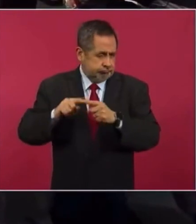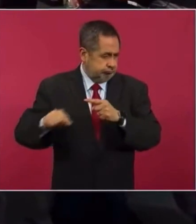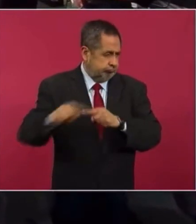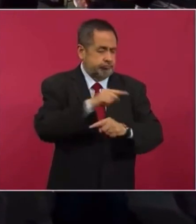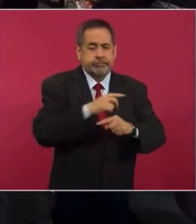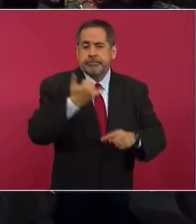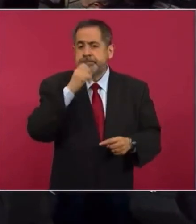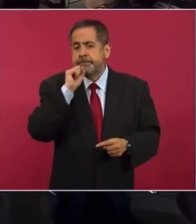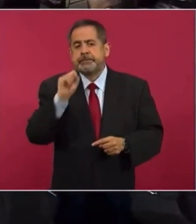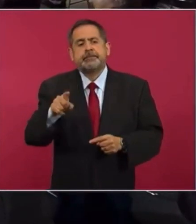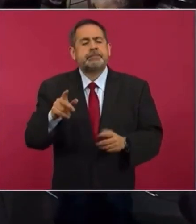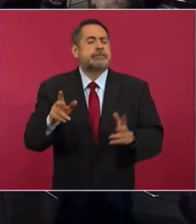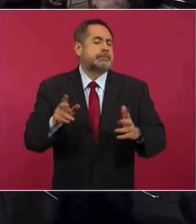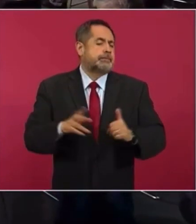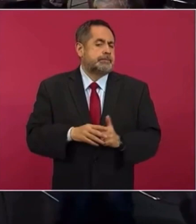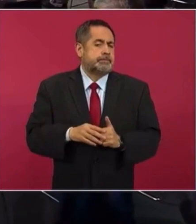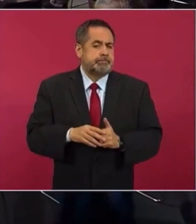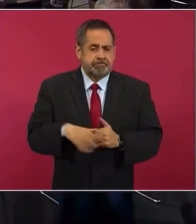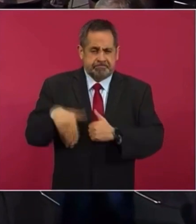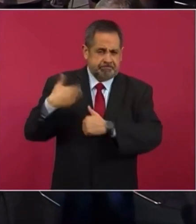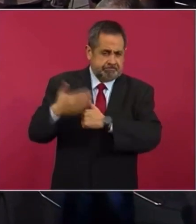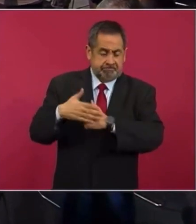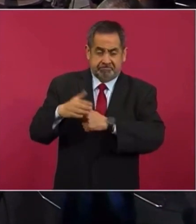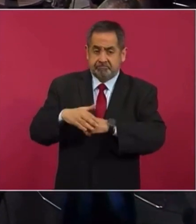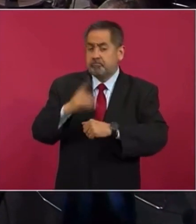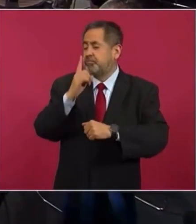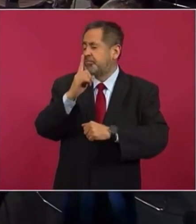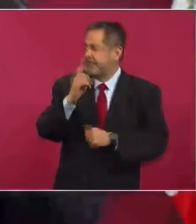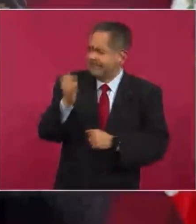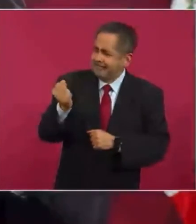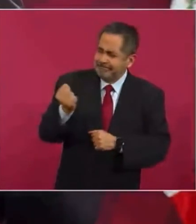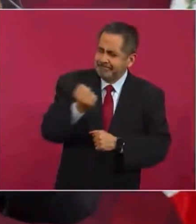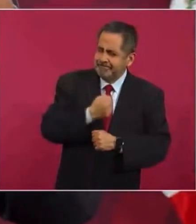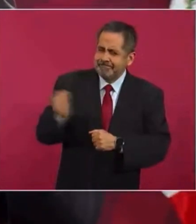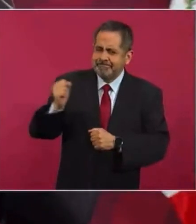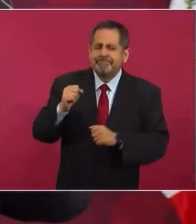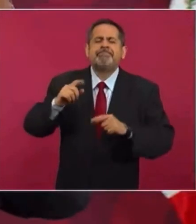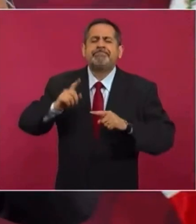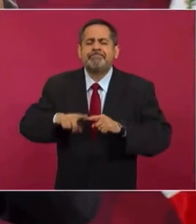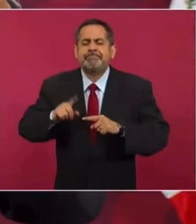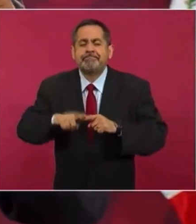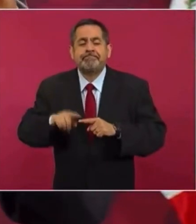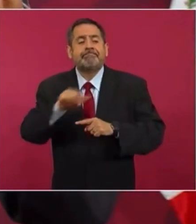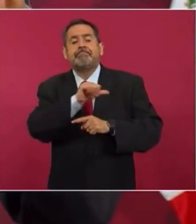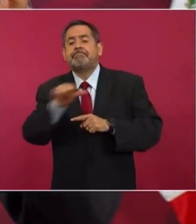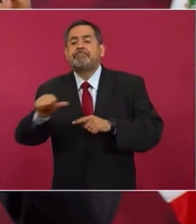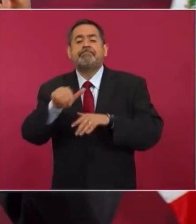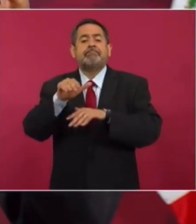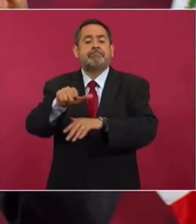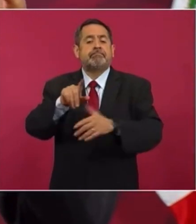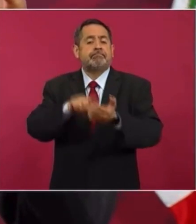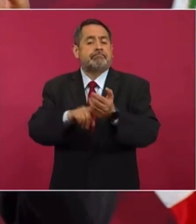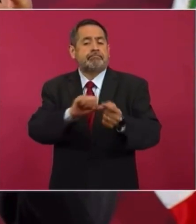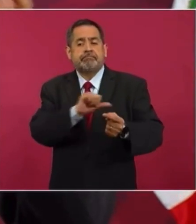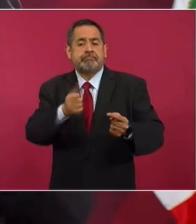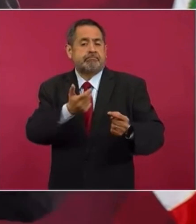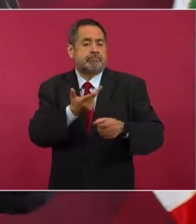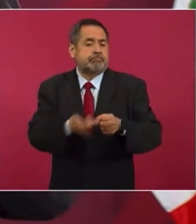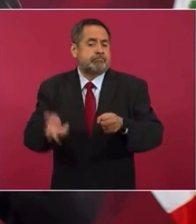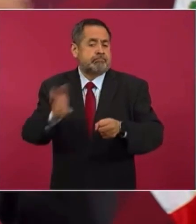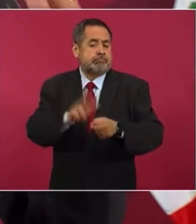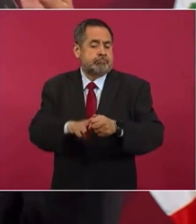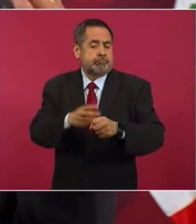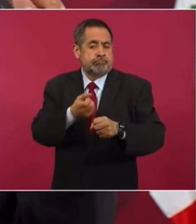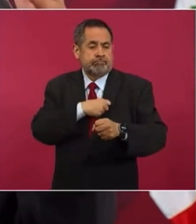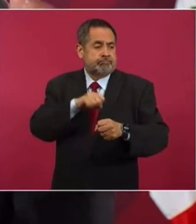eficientar todo el sistema de salud público para